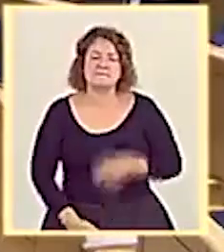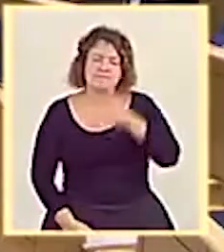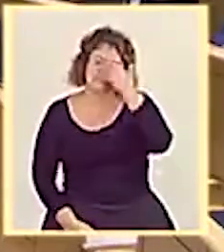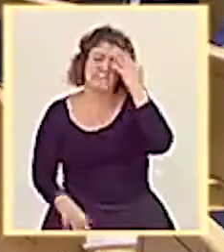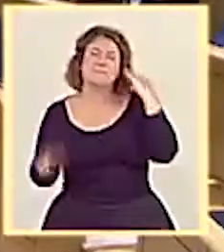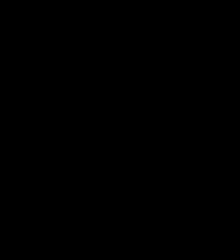Gracias. Gracias. Gracias.